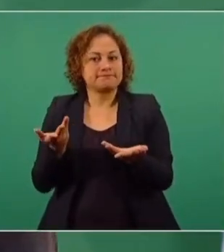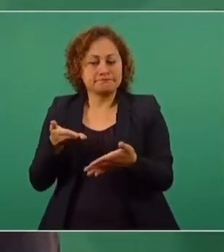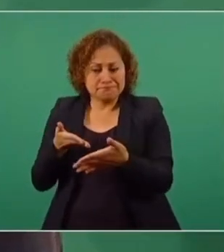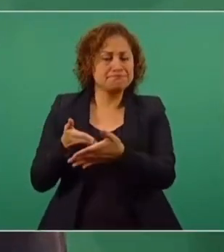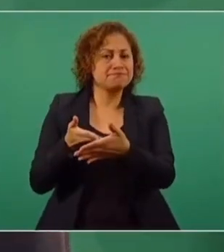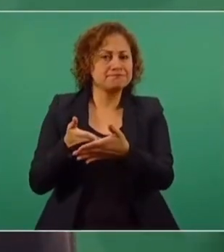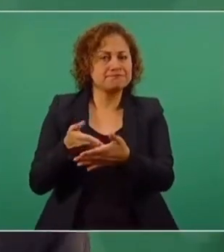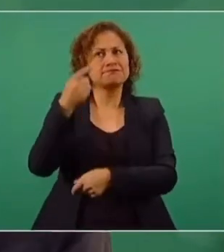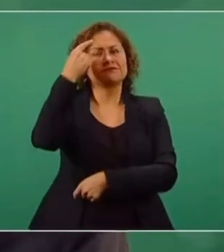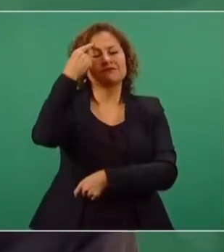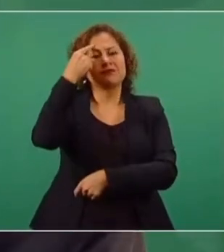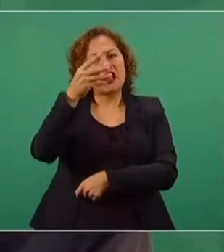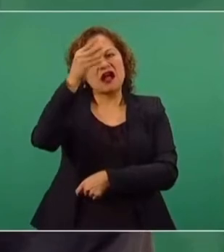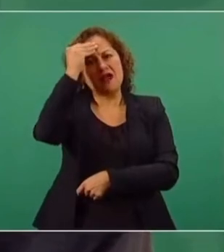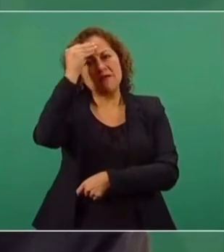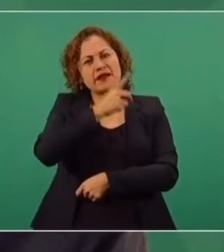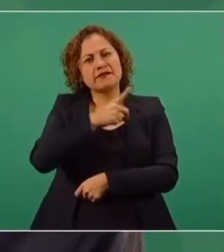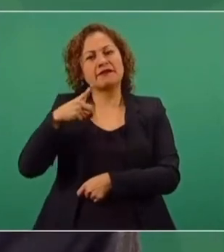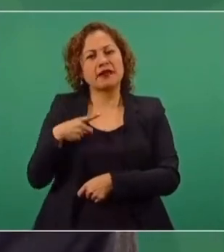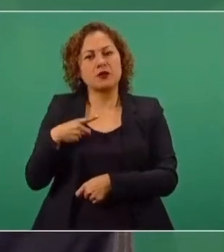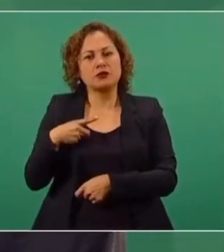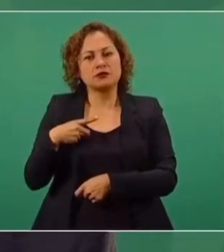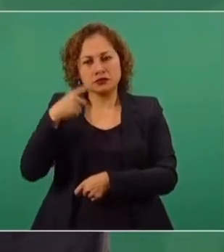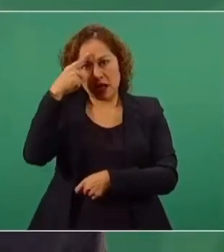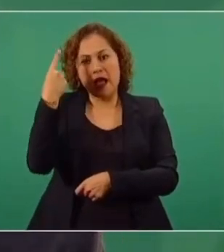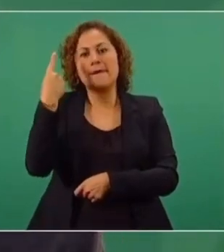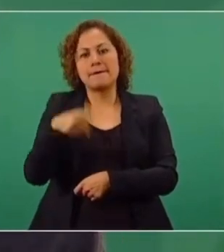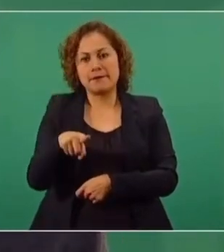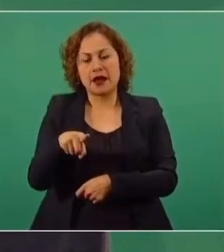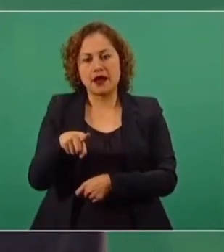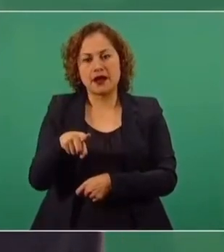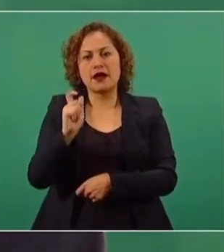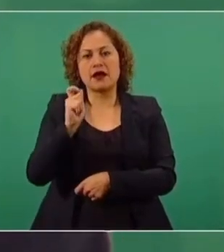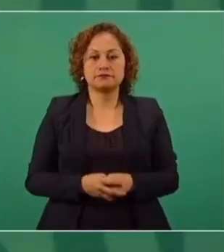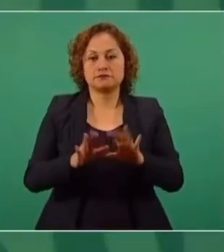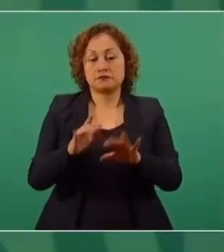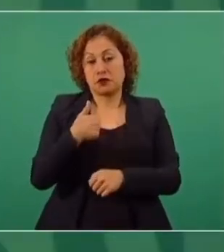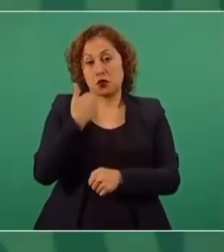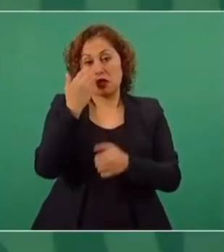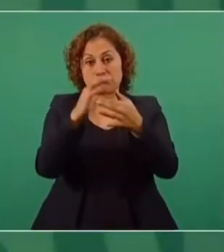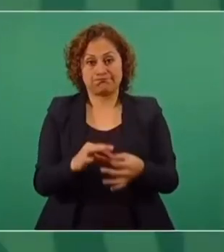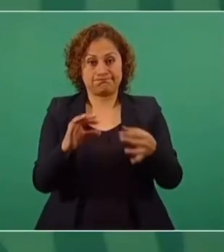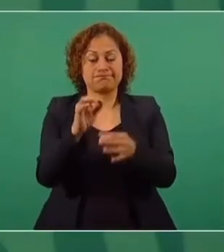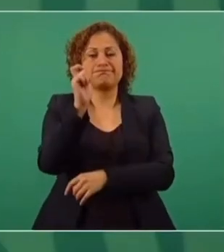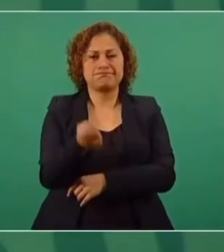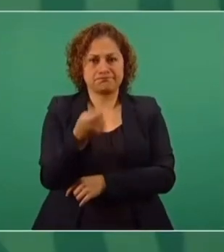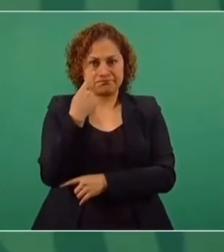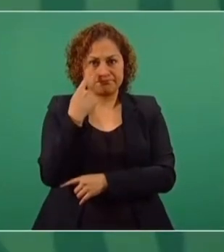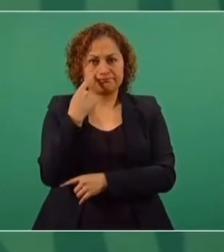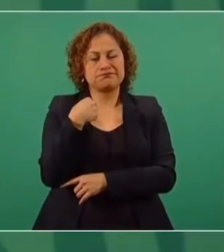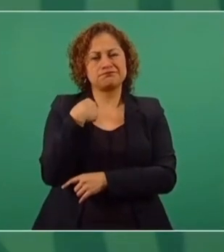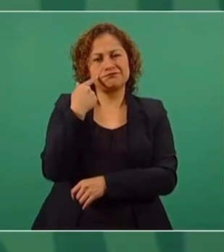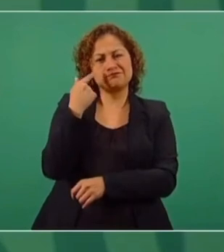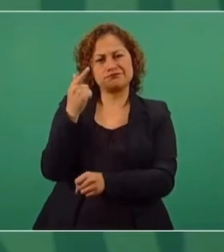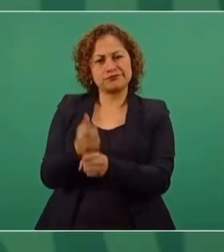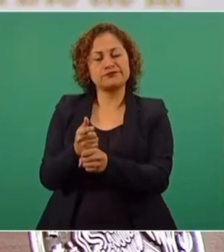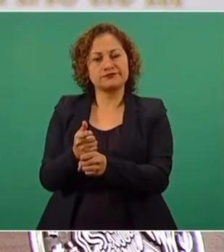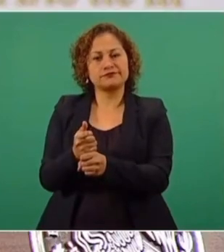a evadir el acoso y la provocación. Considero un exceso